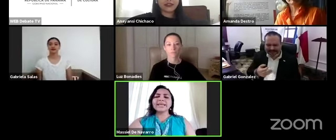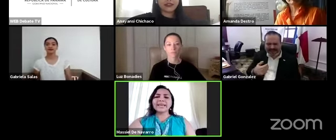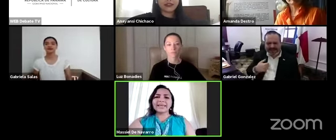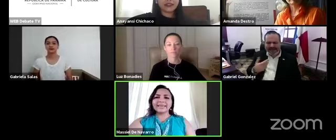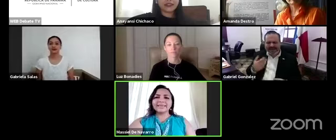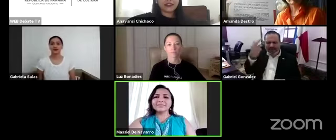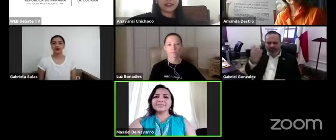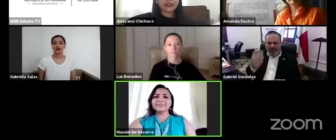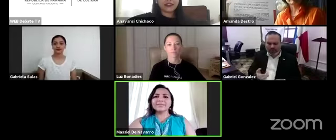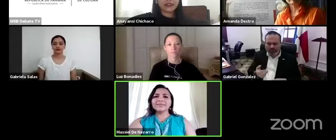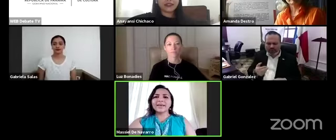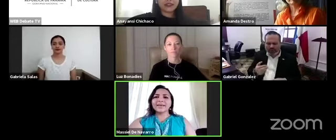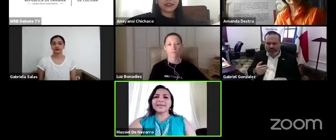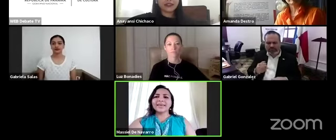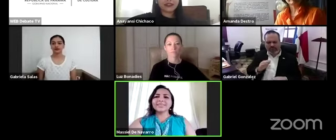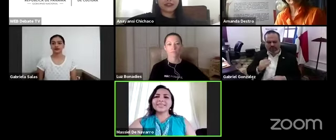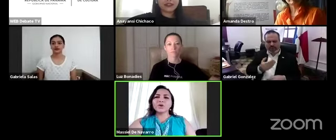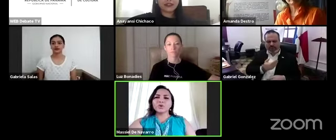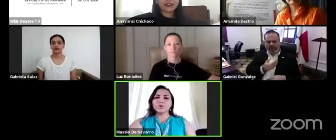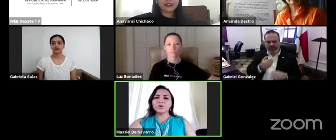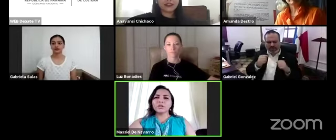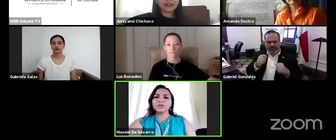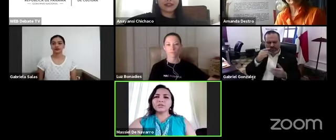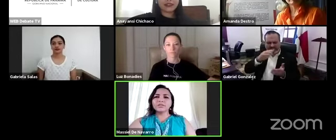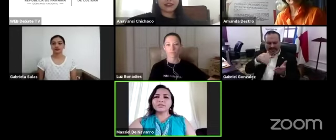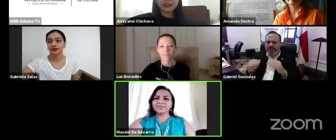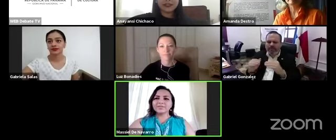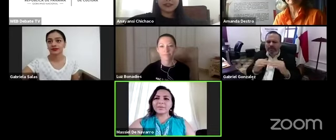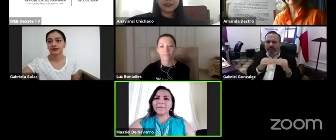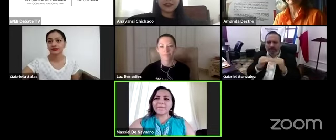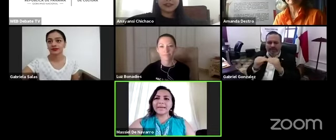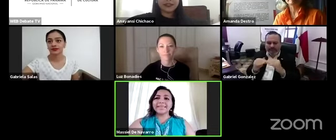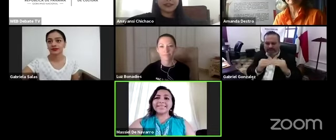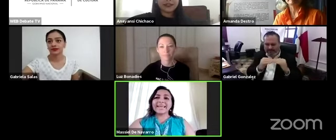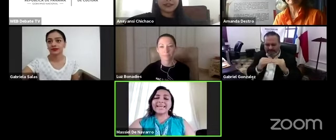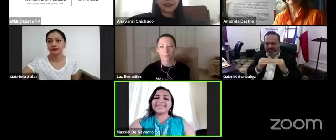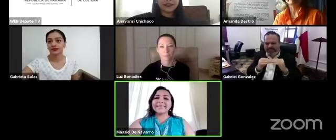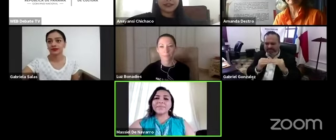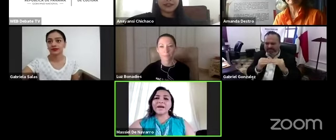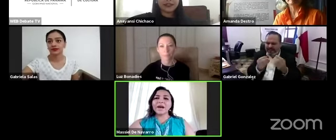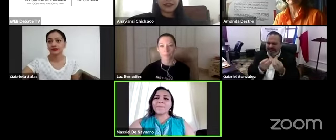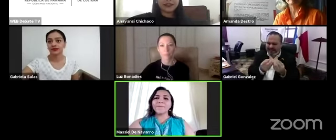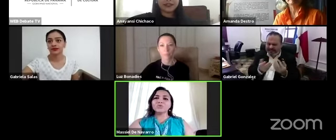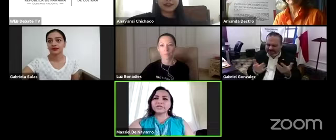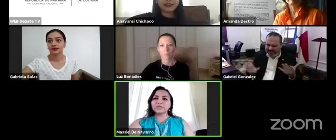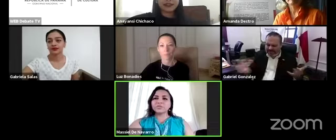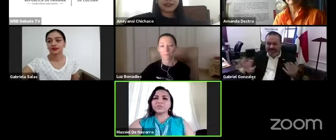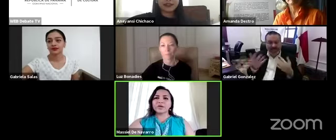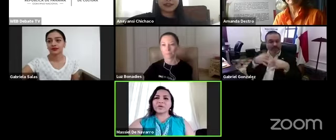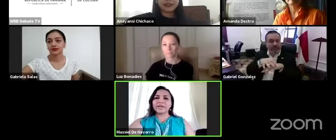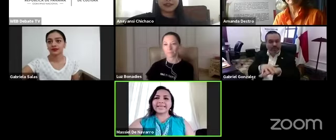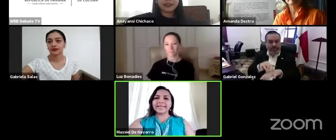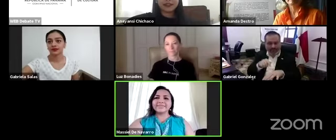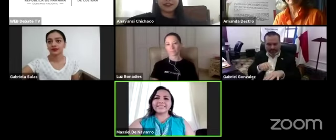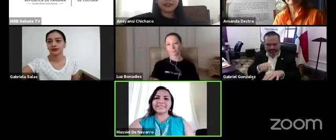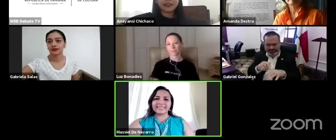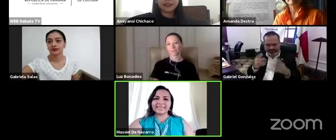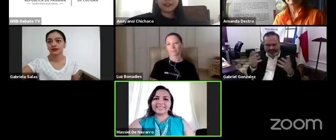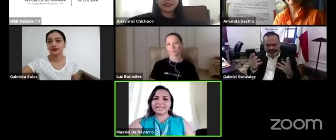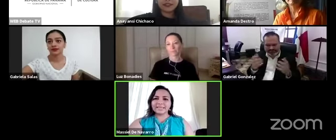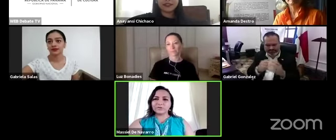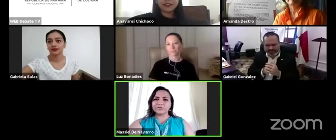¿cuál creen que es el rol de que plantea el tema Museos por la Igualdad,